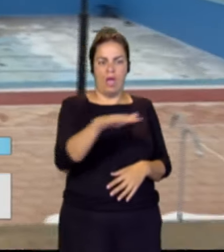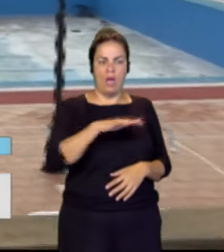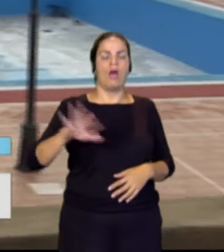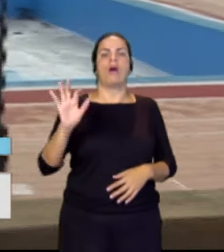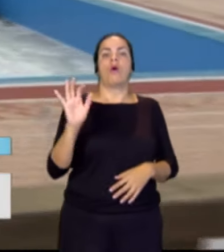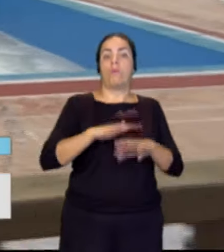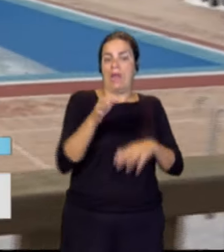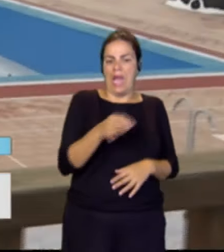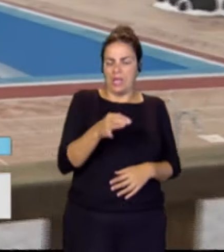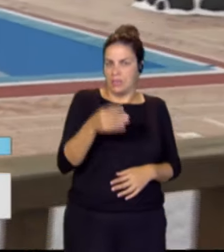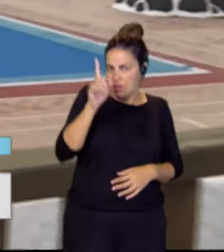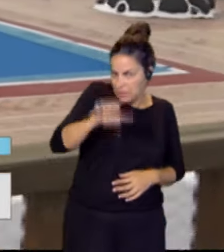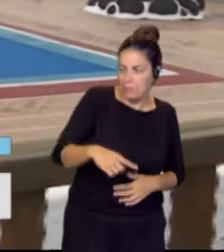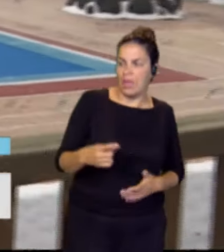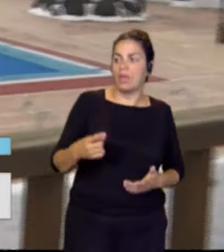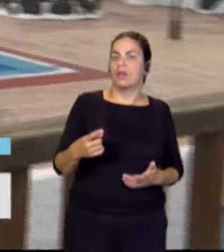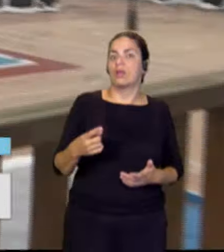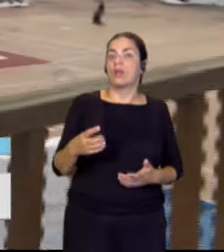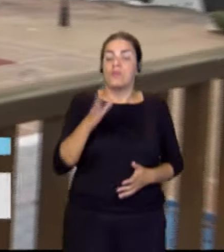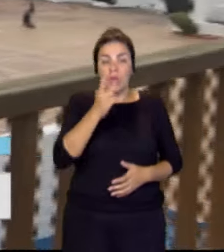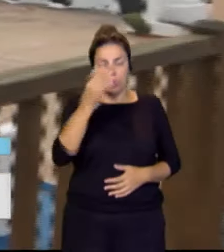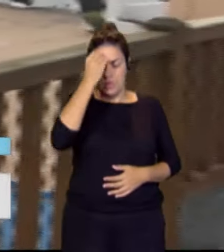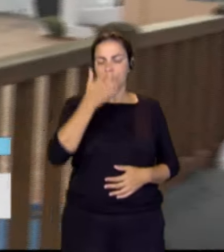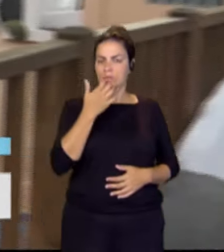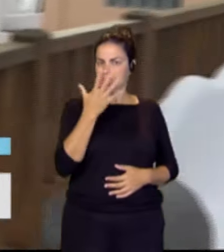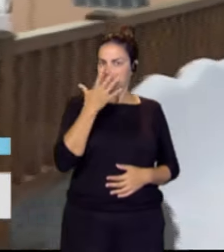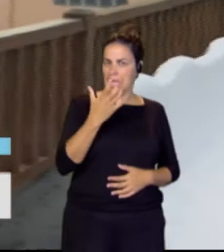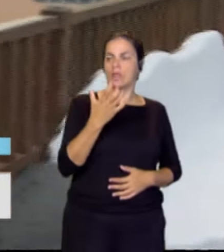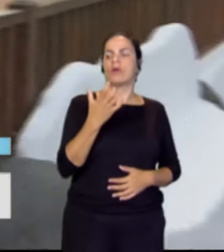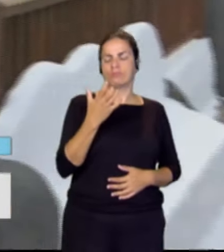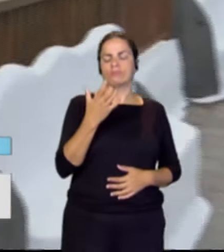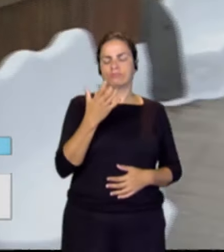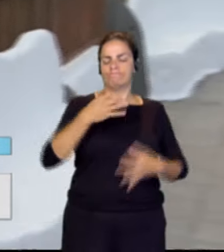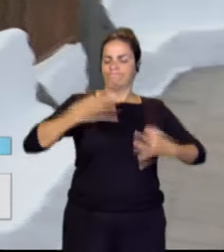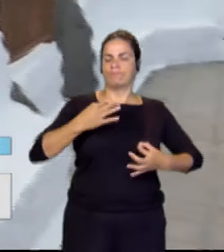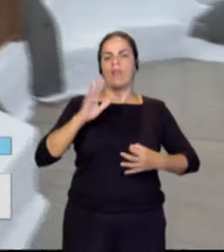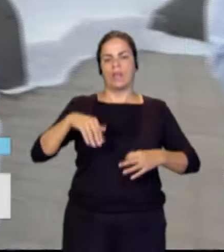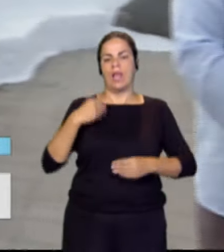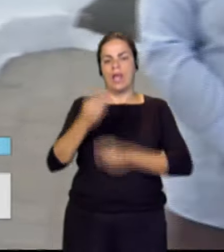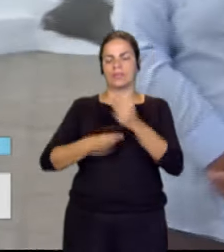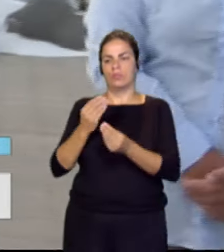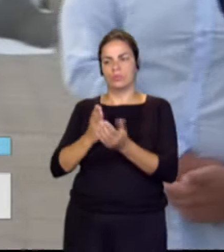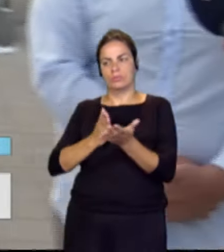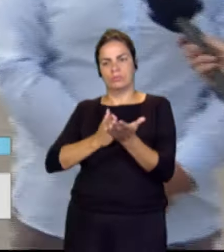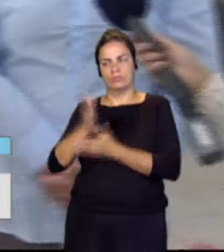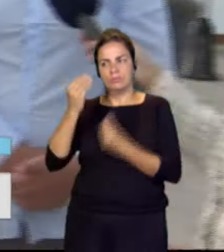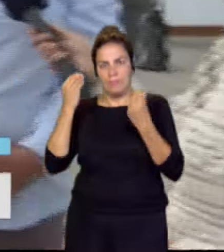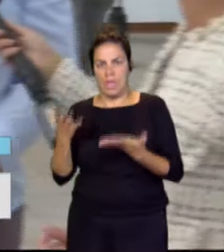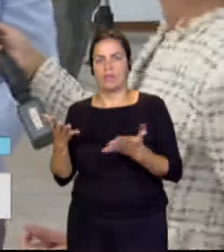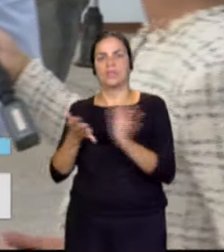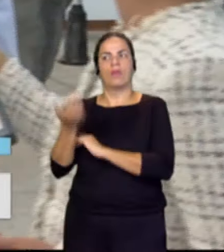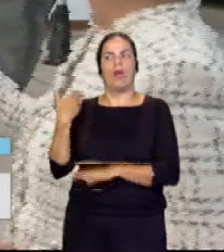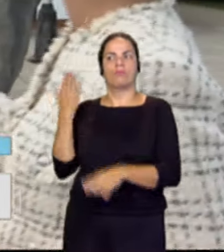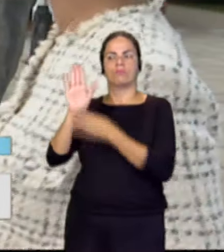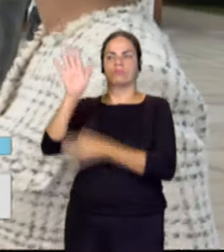isla. Y por eso creo que con rigor y con seriedad hemos ido por el cauce que consideramos que es el oportuno y es judicializar